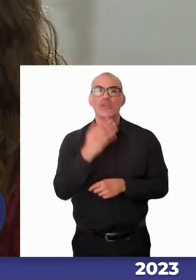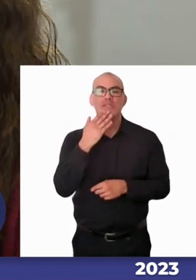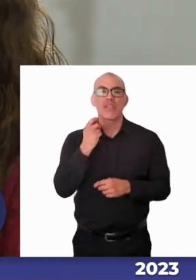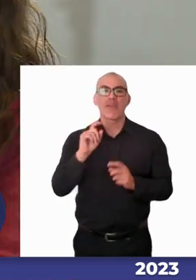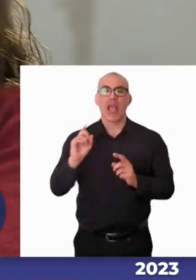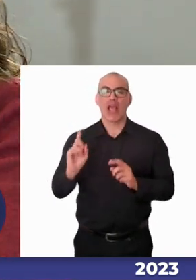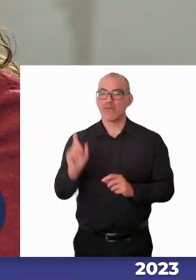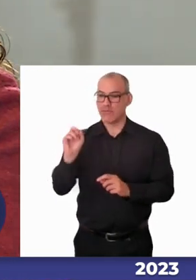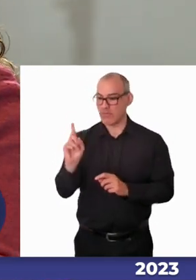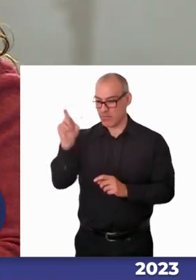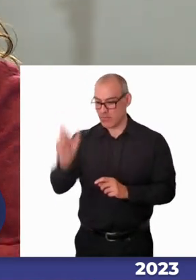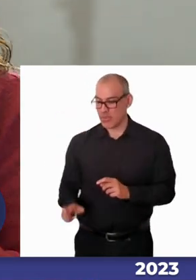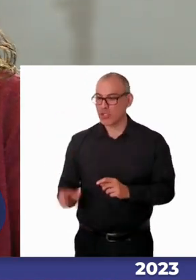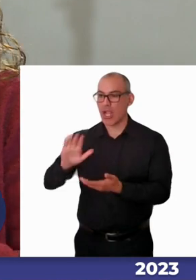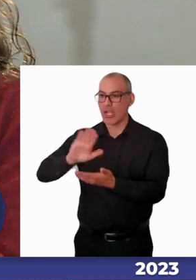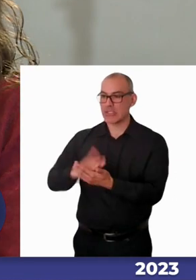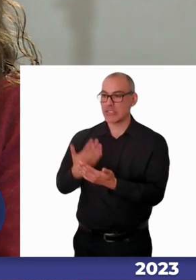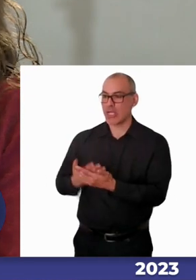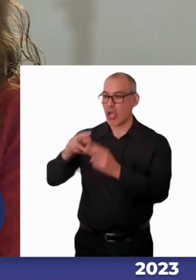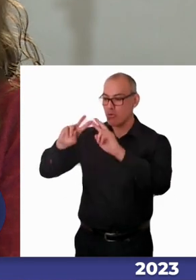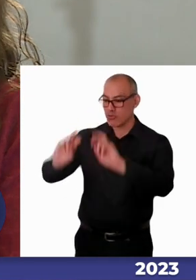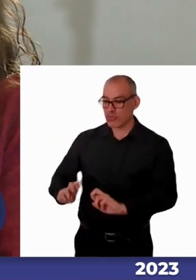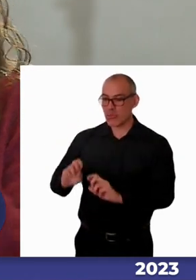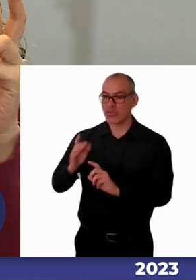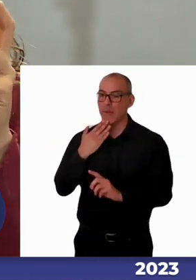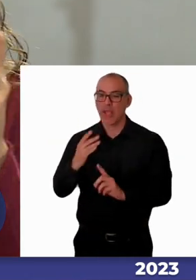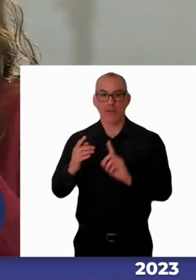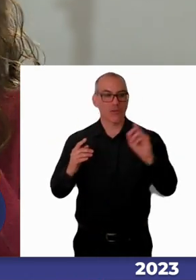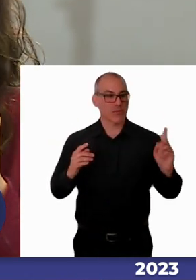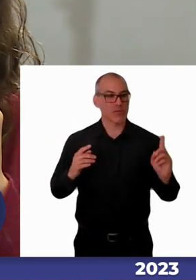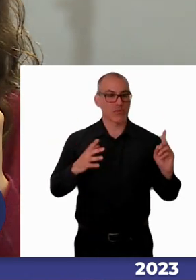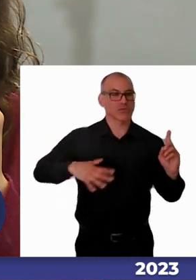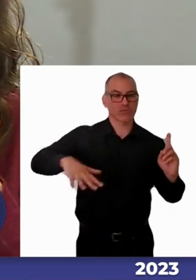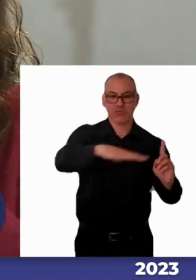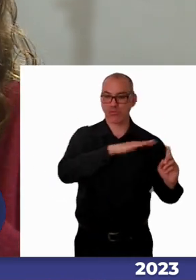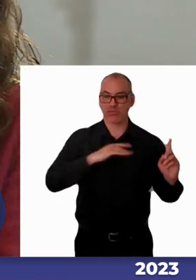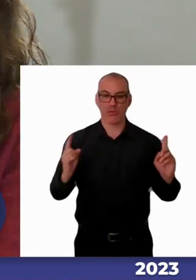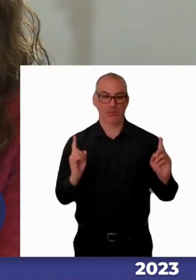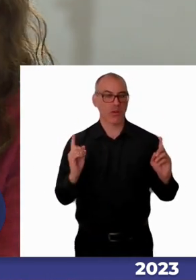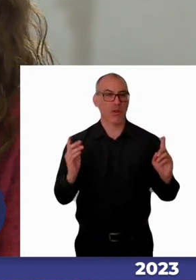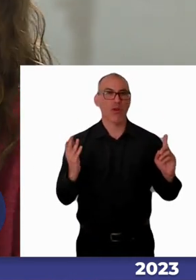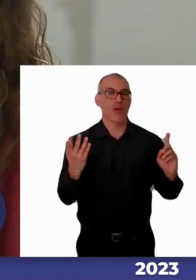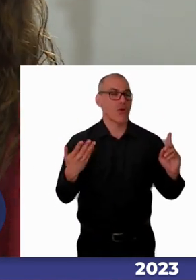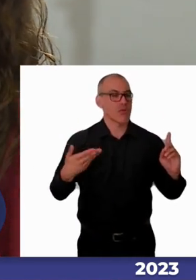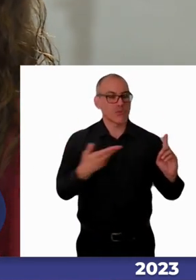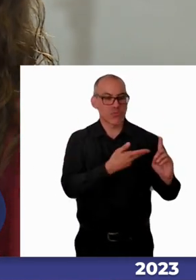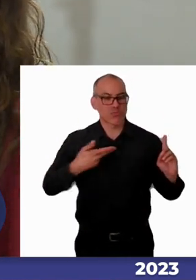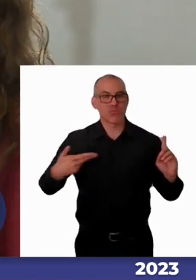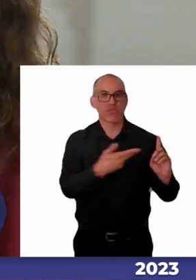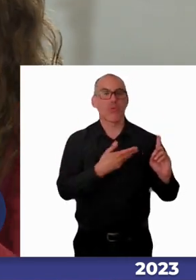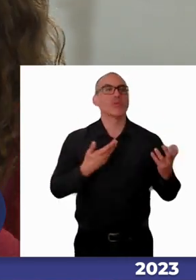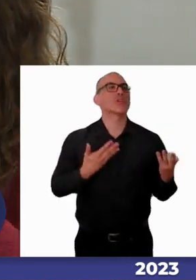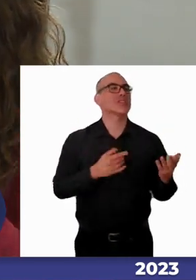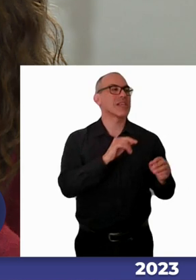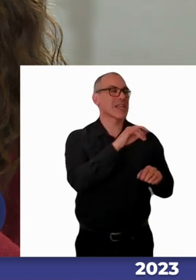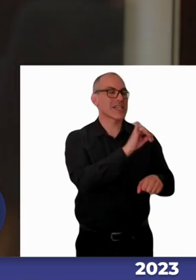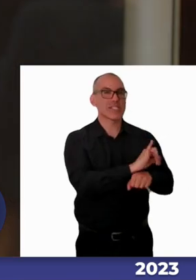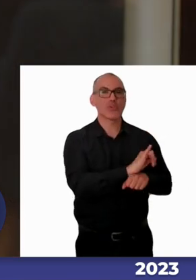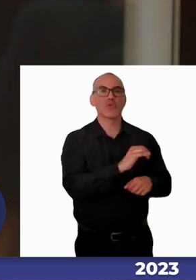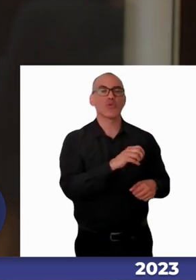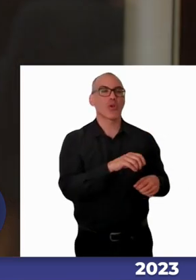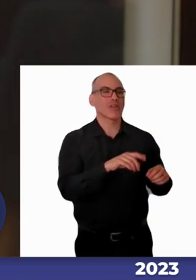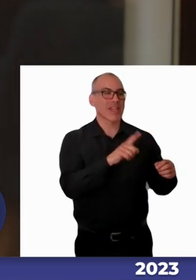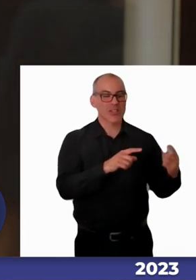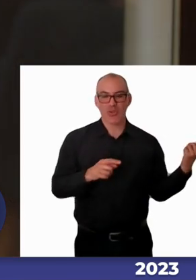de salud y el entorno entonces yo me vuelvo una institución discapacitadora porque genero y genero barrera entonces ahí tenemos un